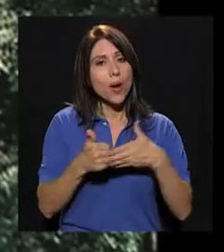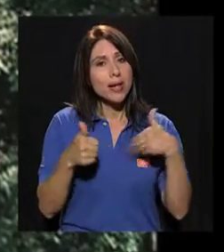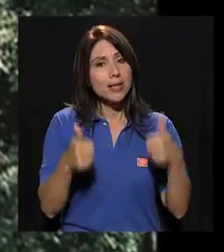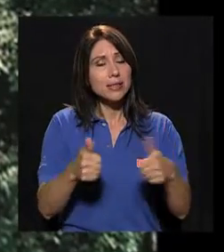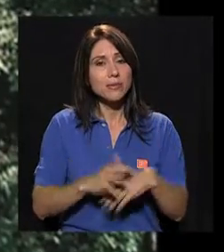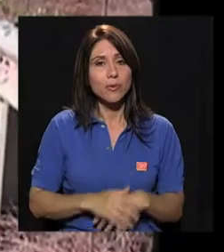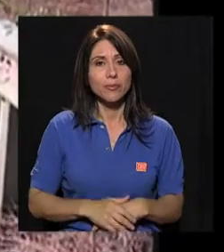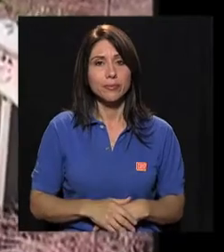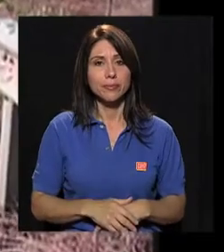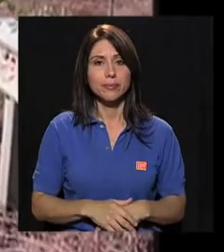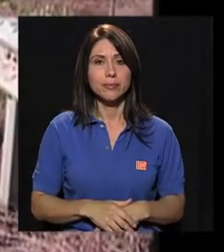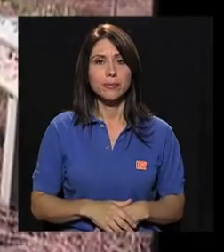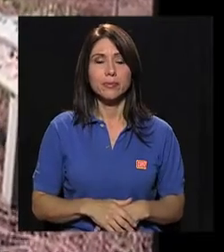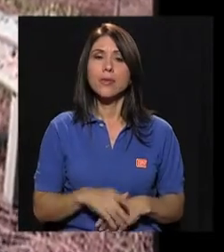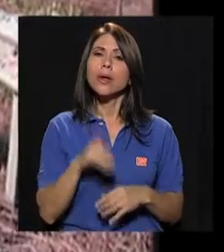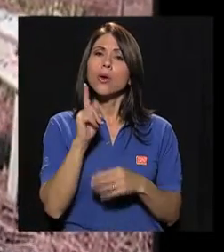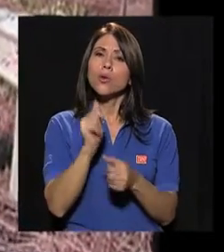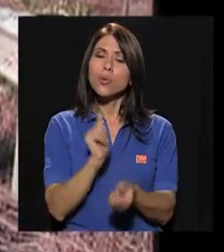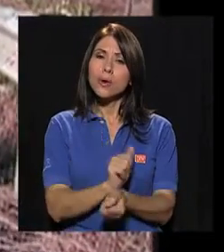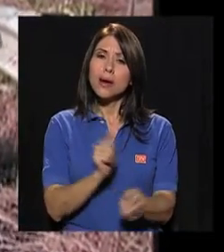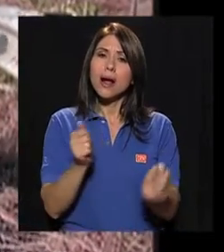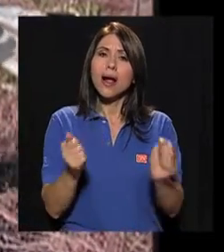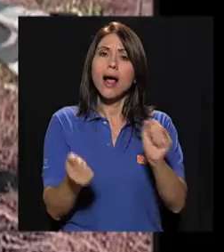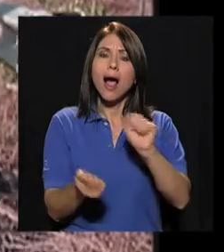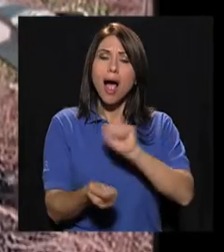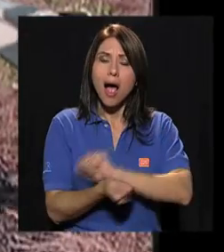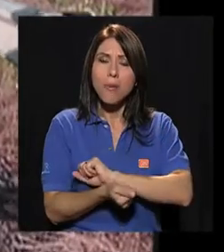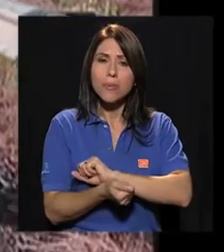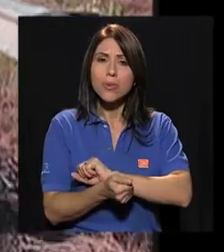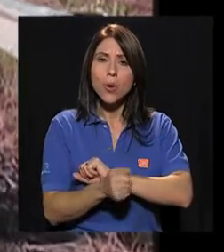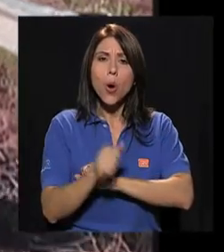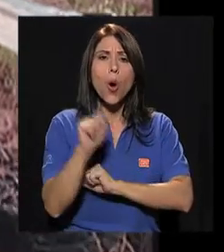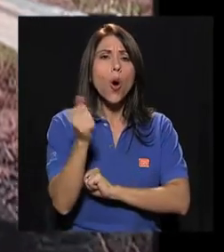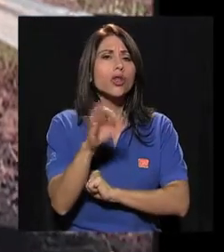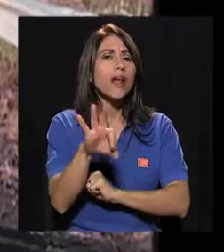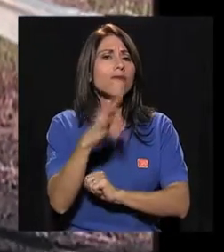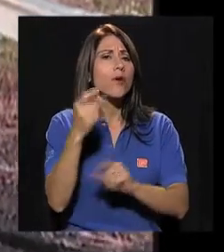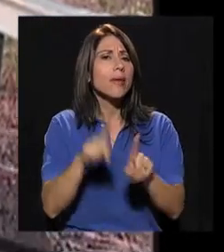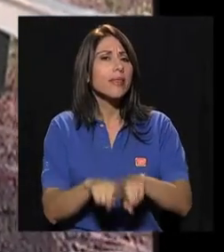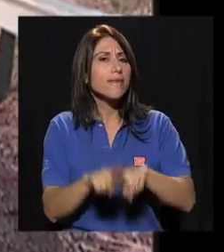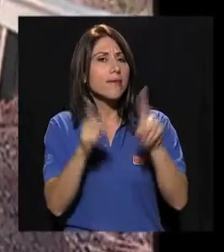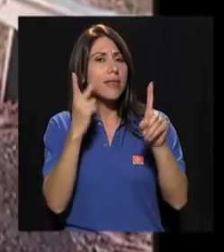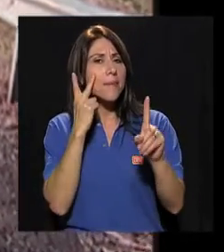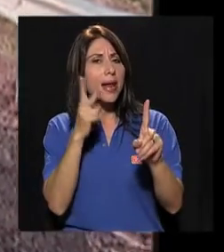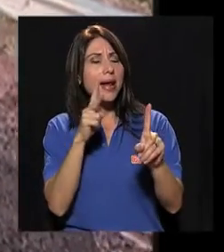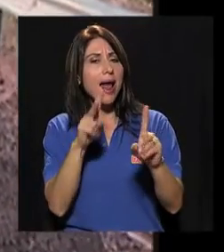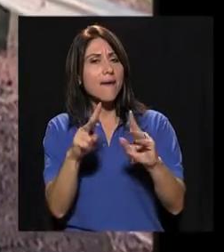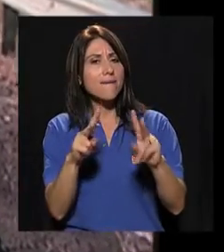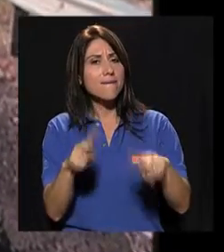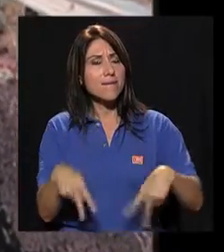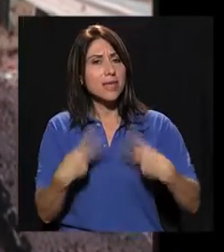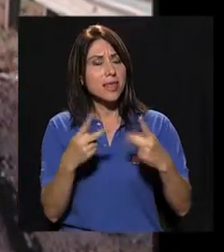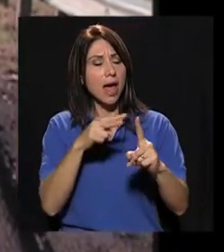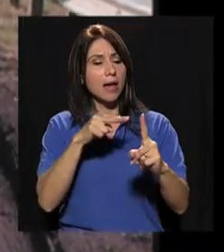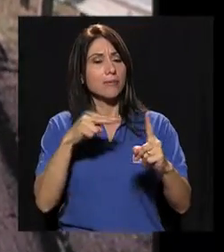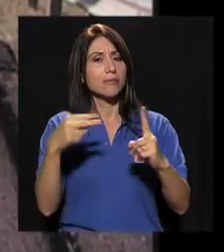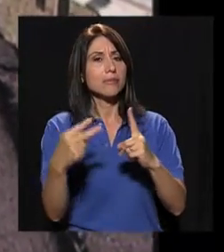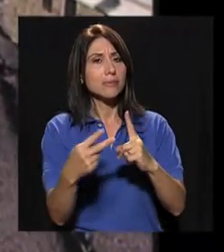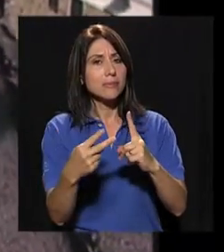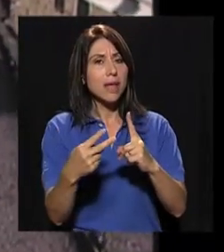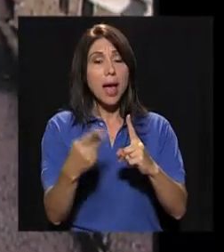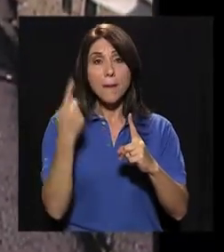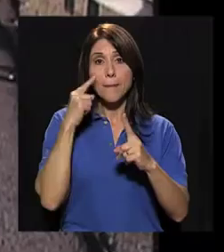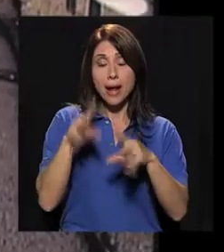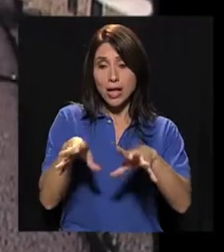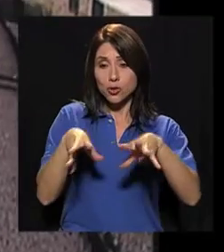cambio buenísimo. Un cambio. Otra forma de ver la vida. Una provocación